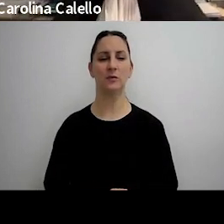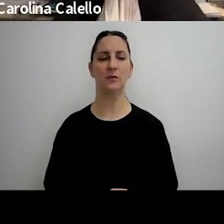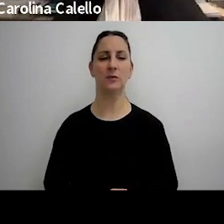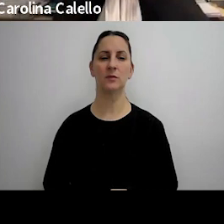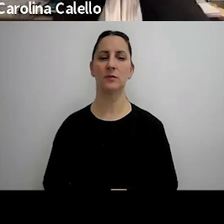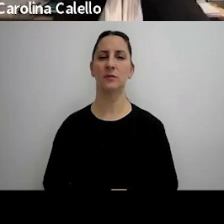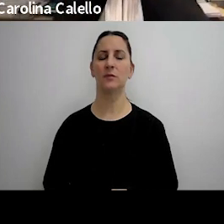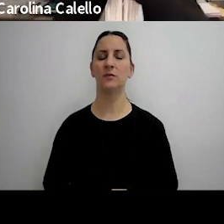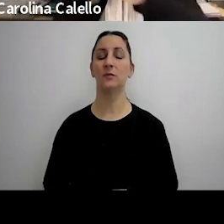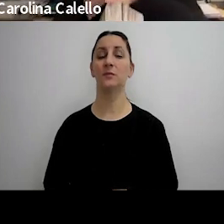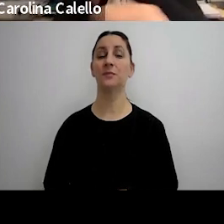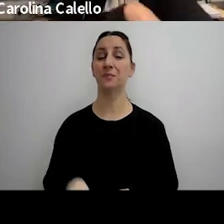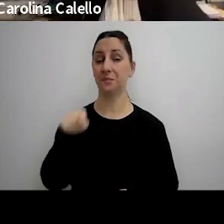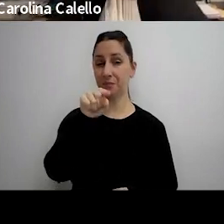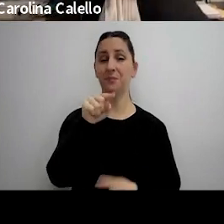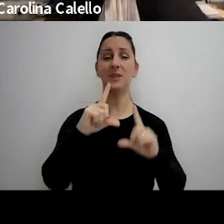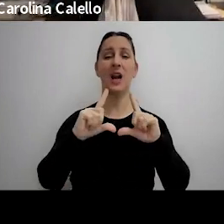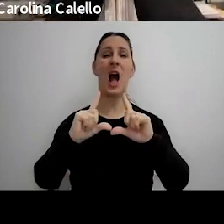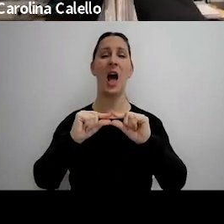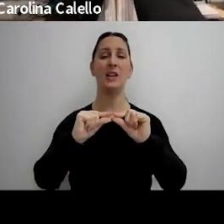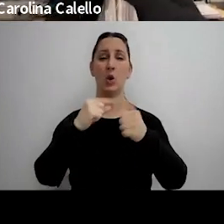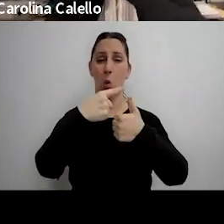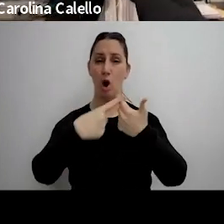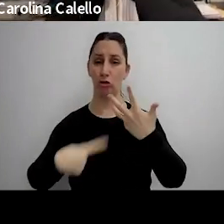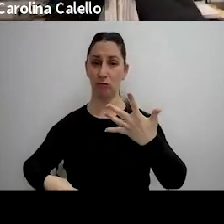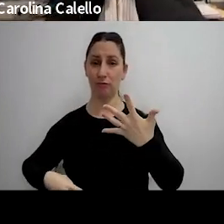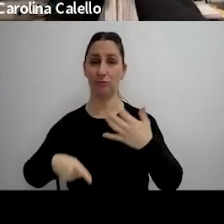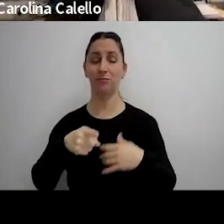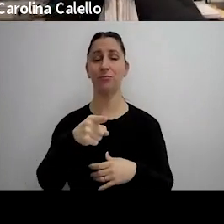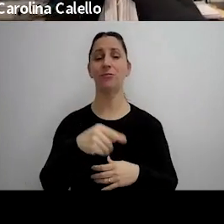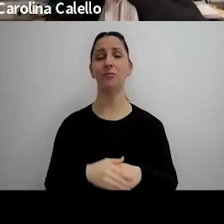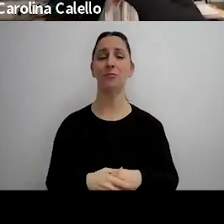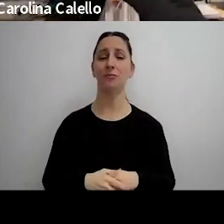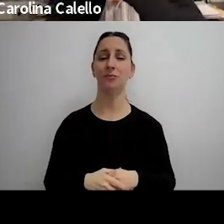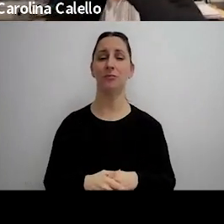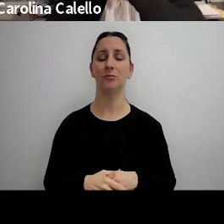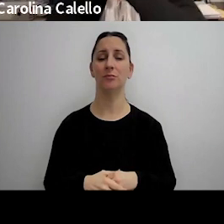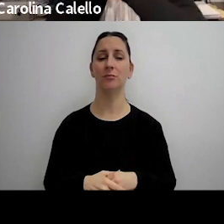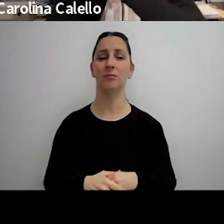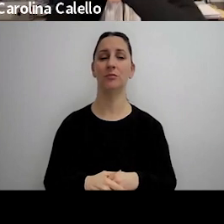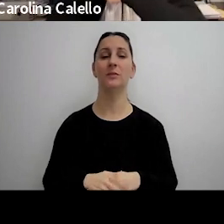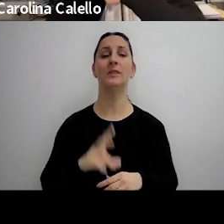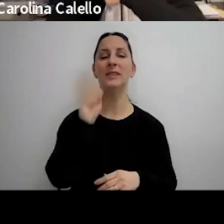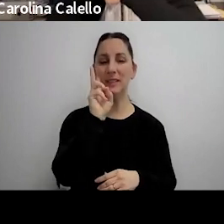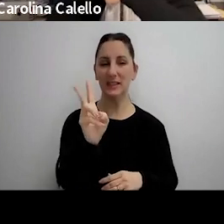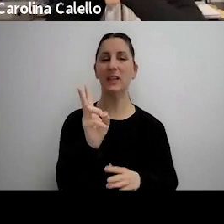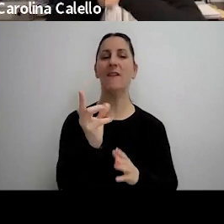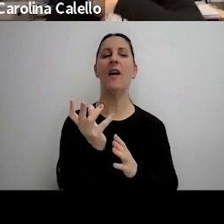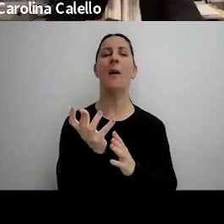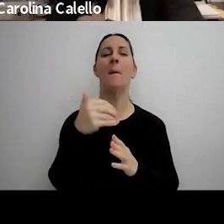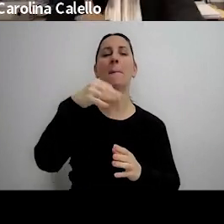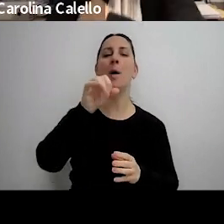bueno ahí están los artículos en donde se ve la recepción expresa de la